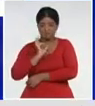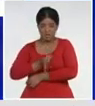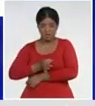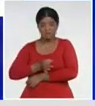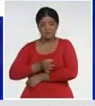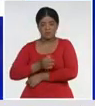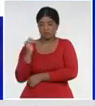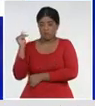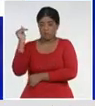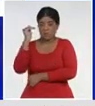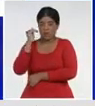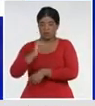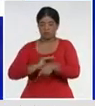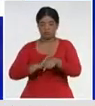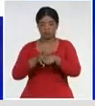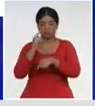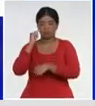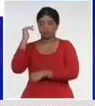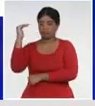eso,